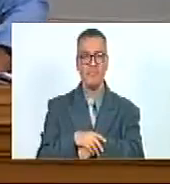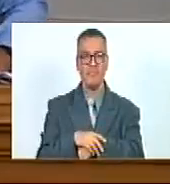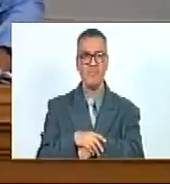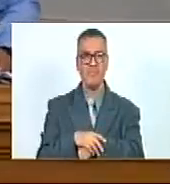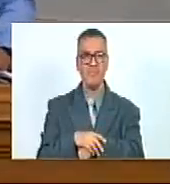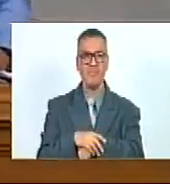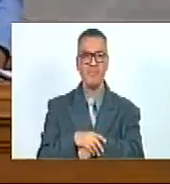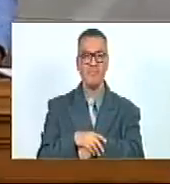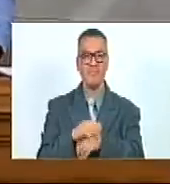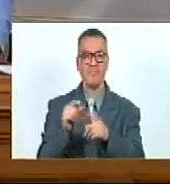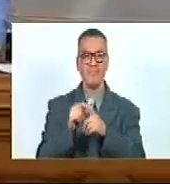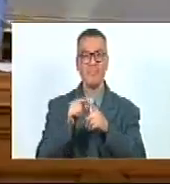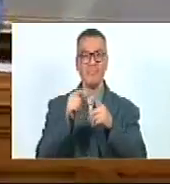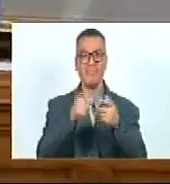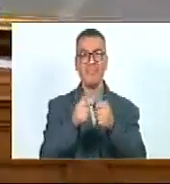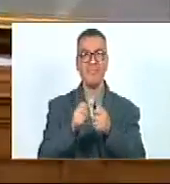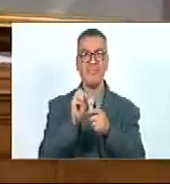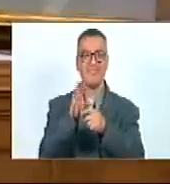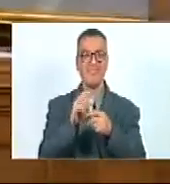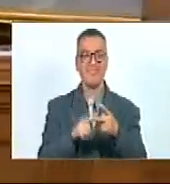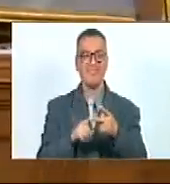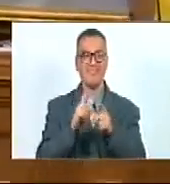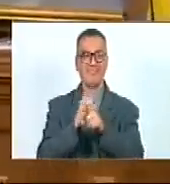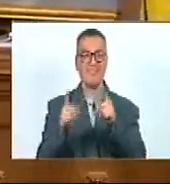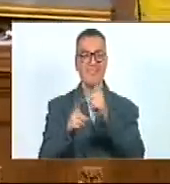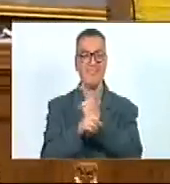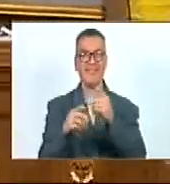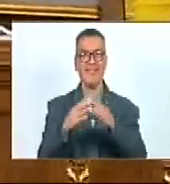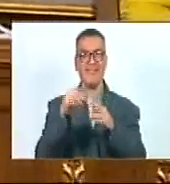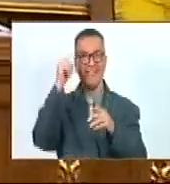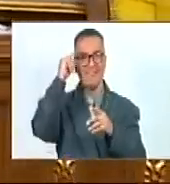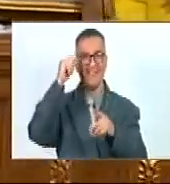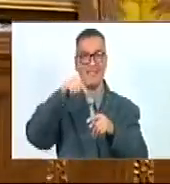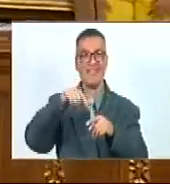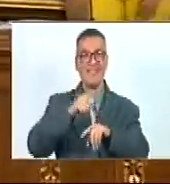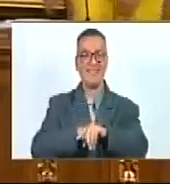Después pasa por mensajes de texto de la valoración de la suplencia que realiza el día de hoy.